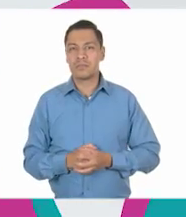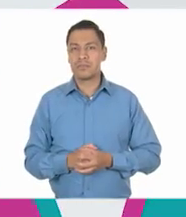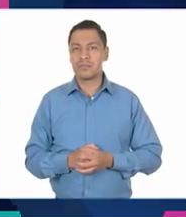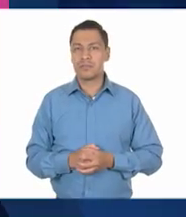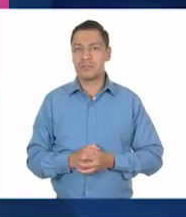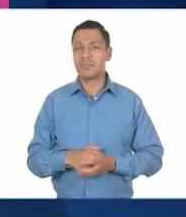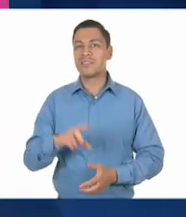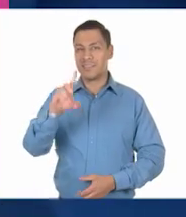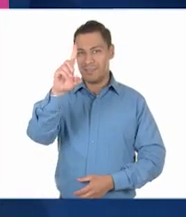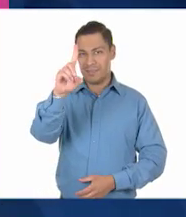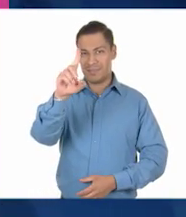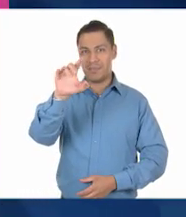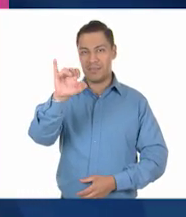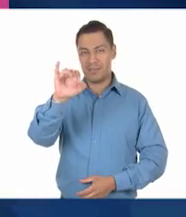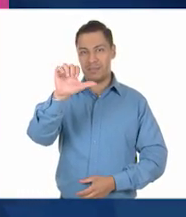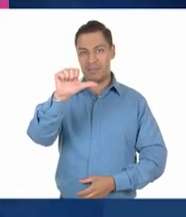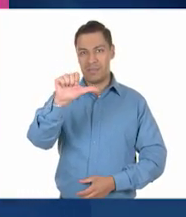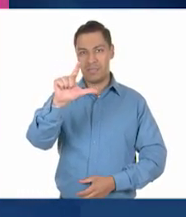¡Diálogo!